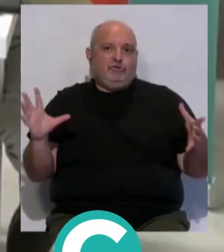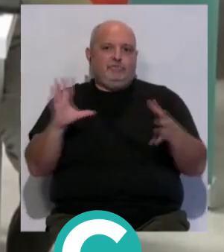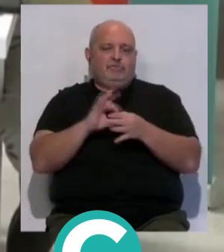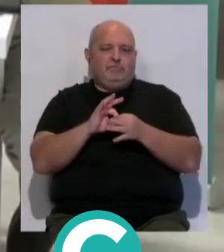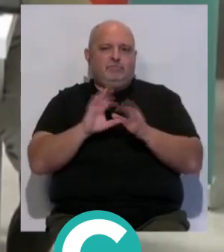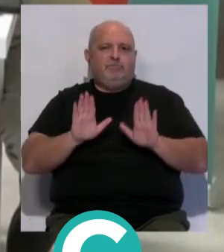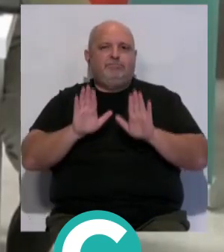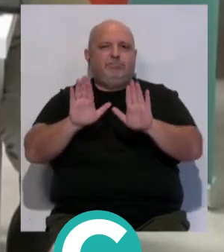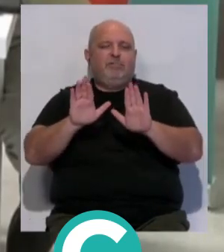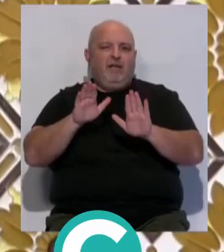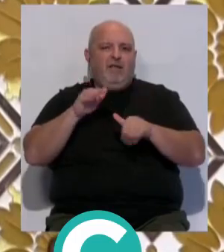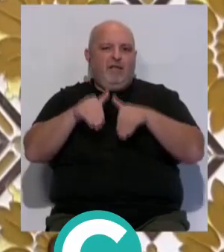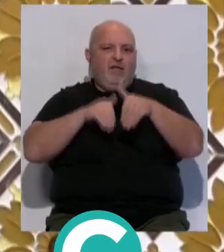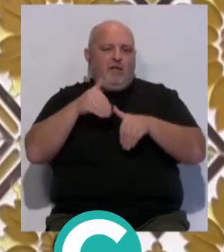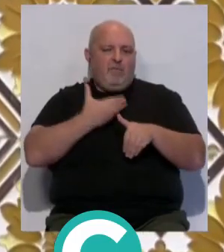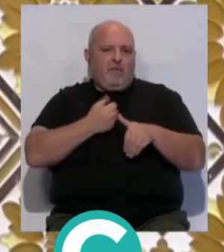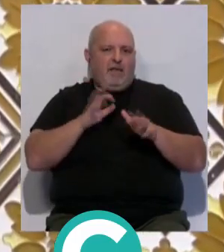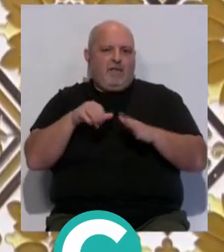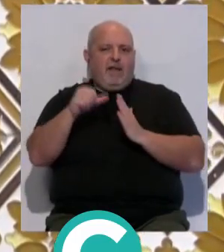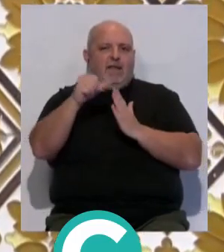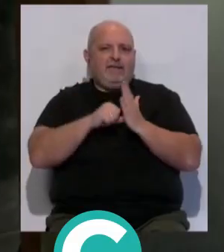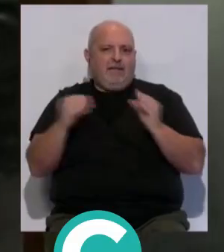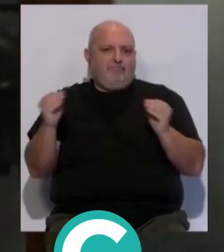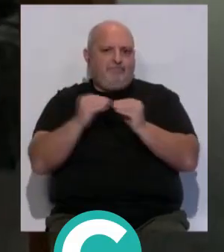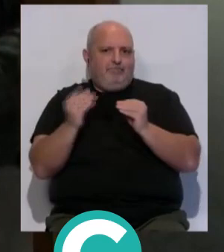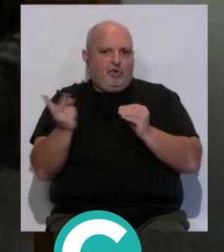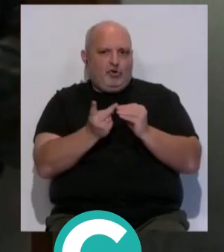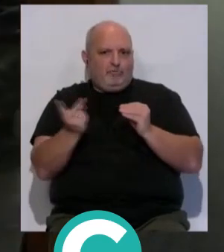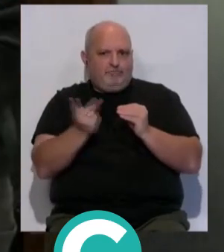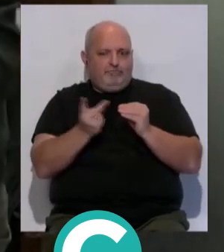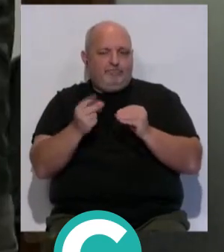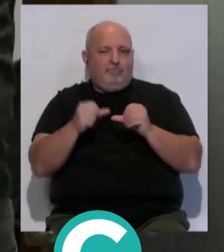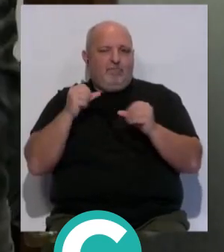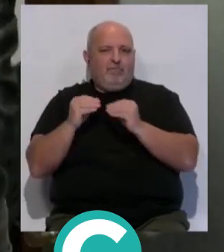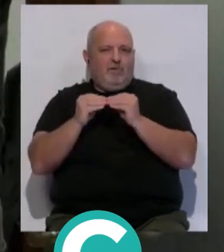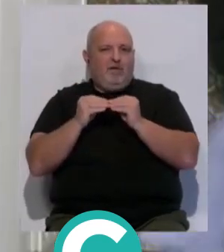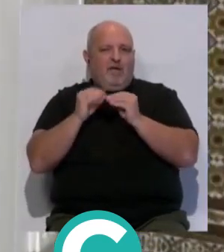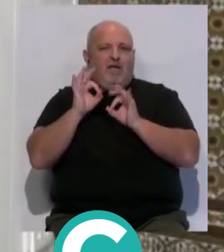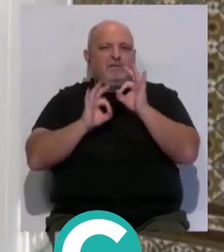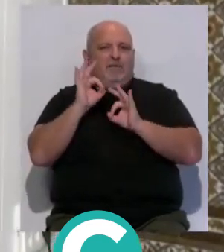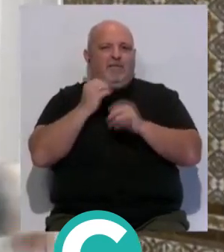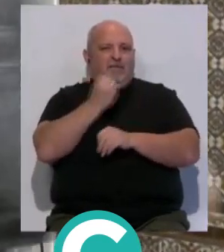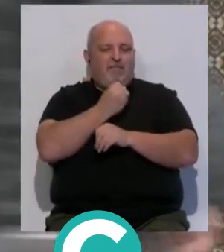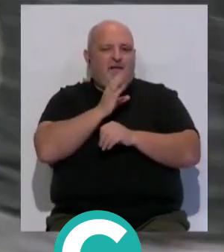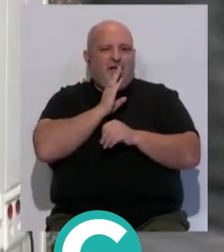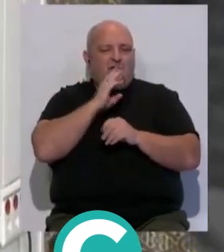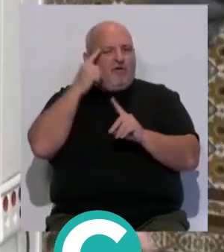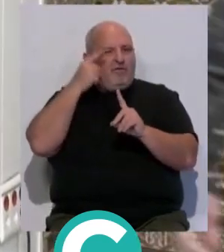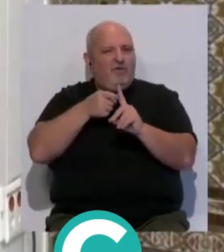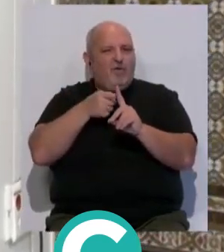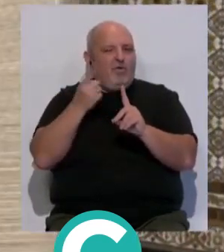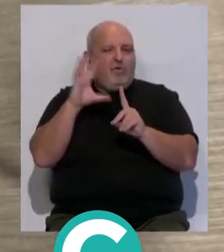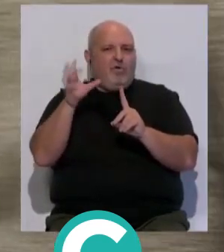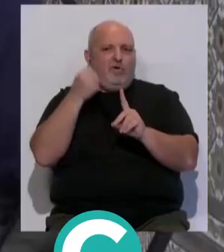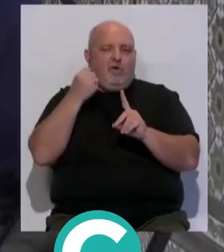concurran a las municipales por Cádiz con una lista conjunta. Como ya acordaron por unanimidad en su asamblea de diciembre y con el objetivo de